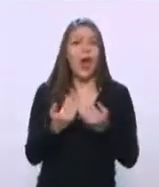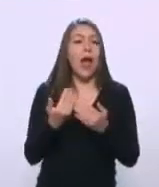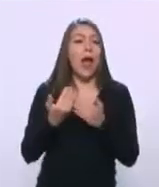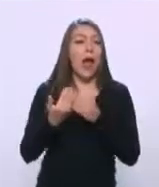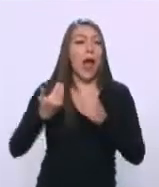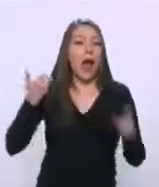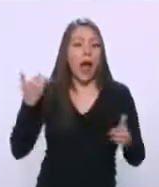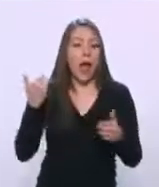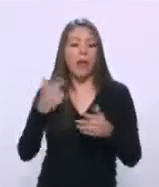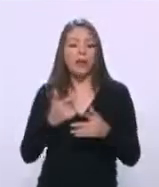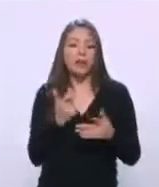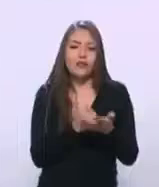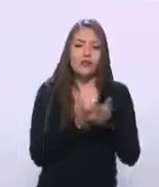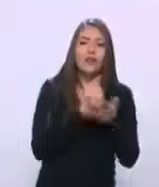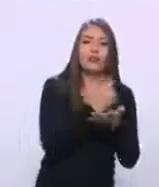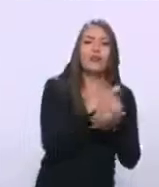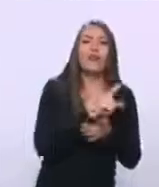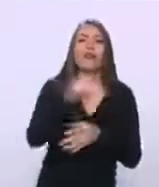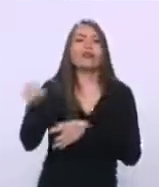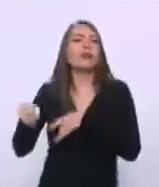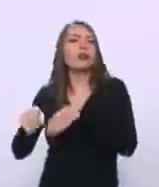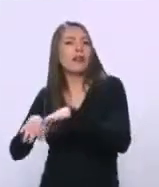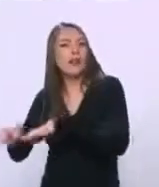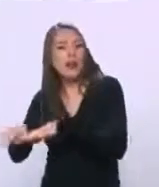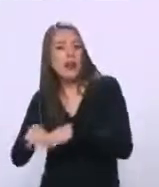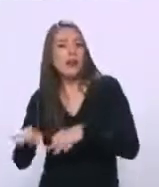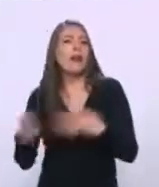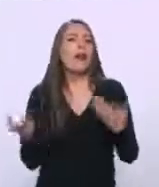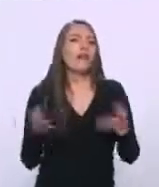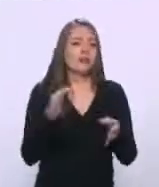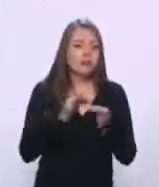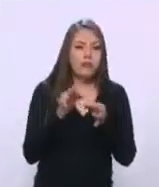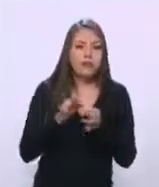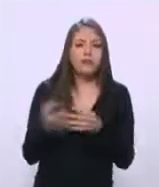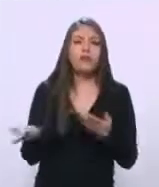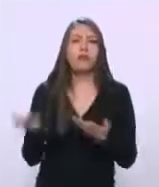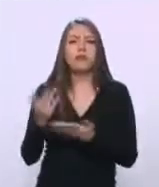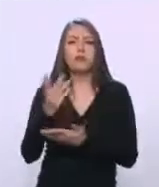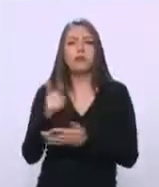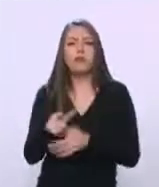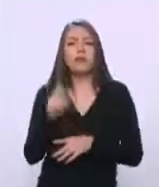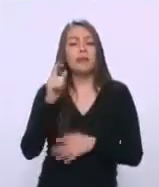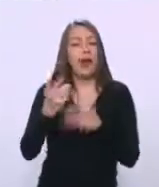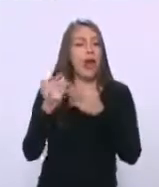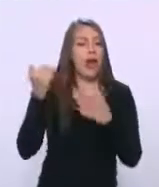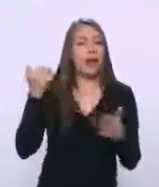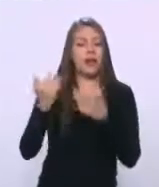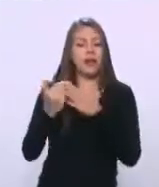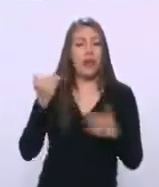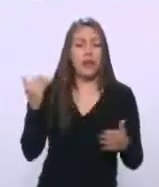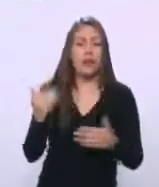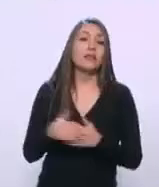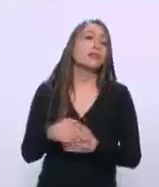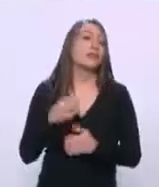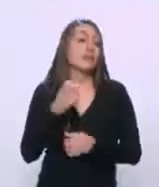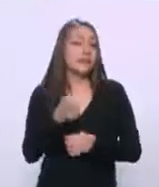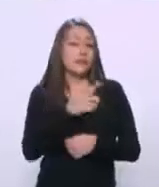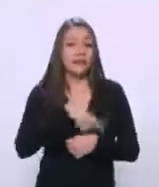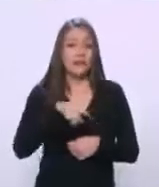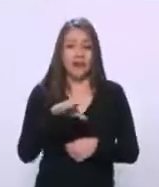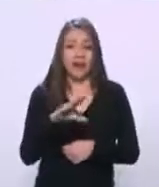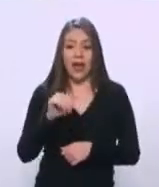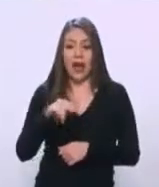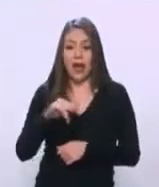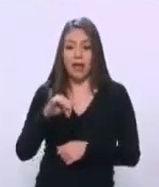incumplimientos de contrato, atrasos. Este grupo de investigación que había formado Aguilar